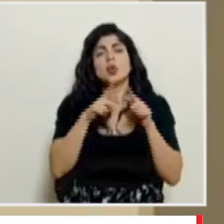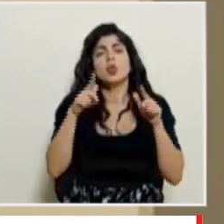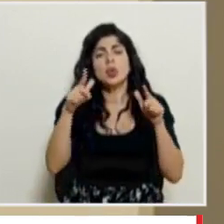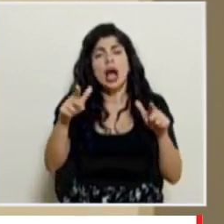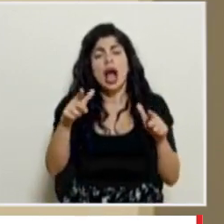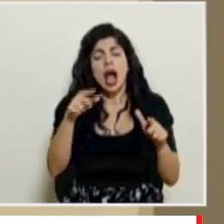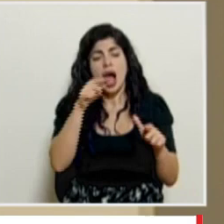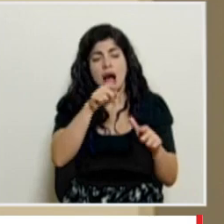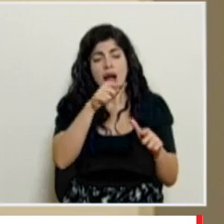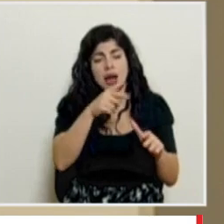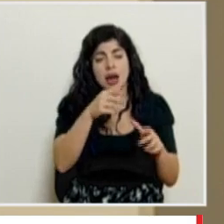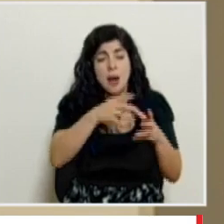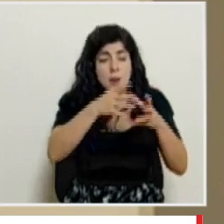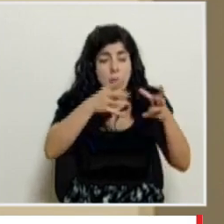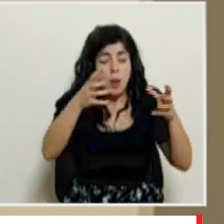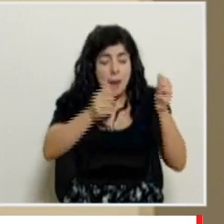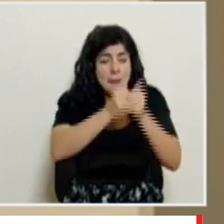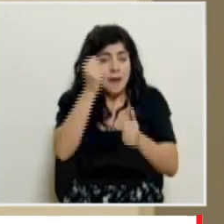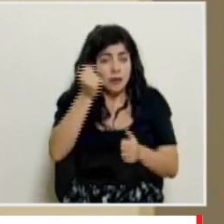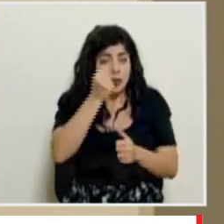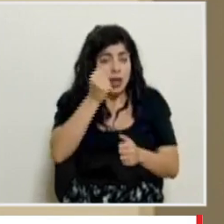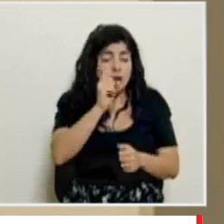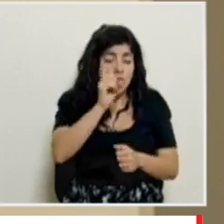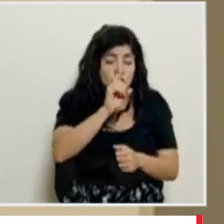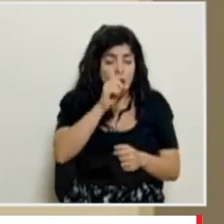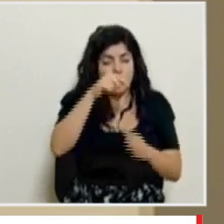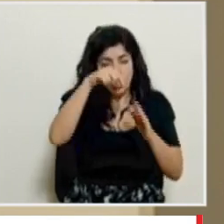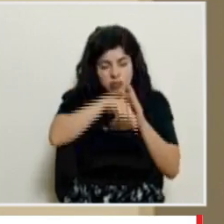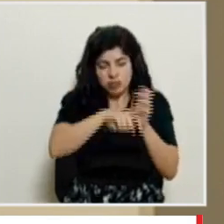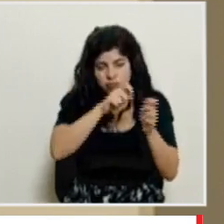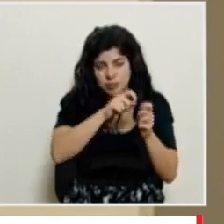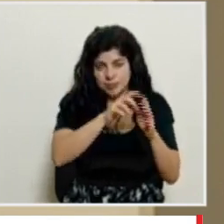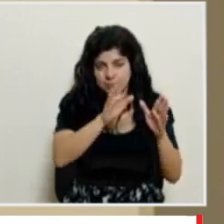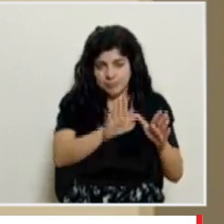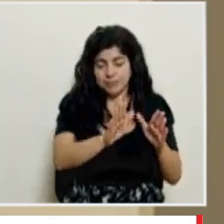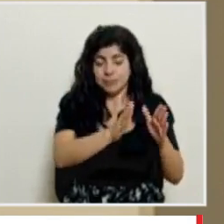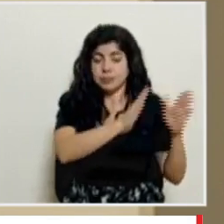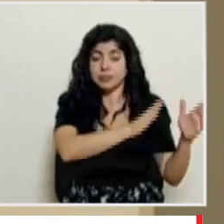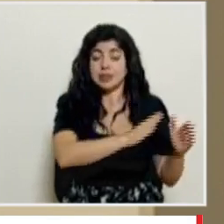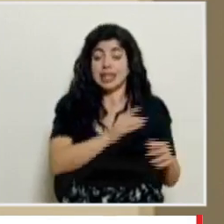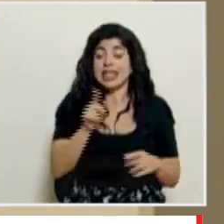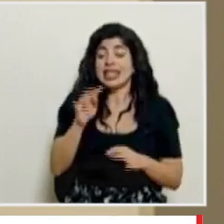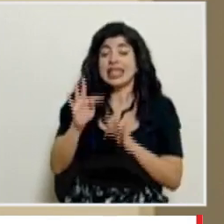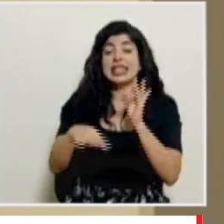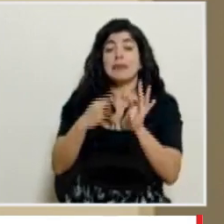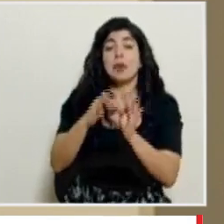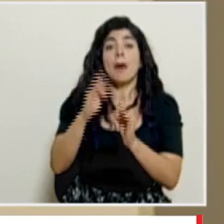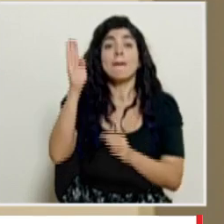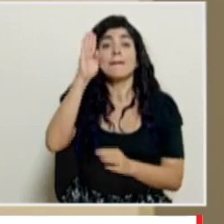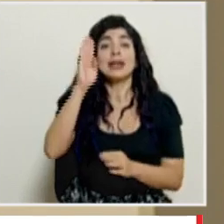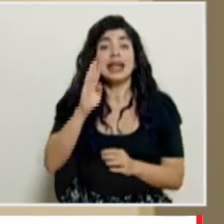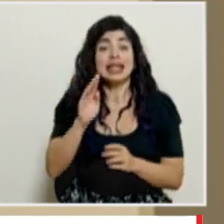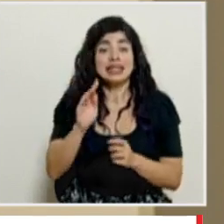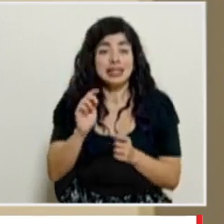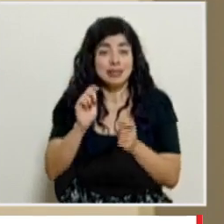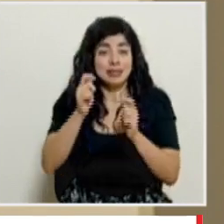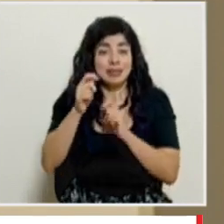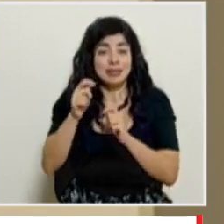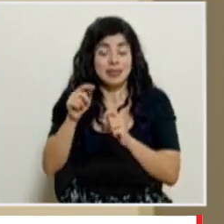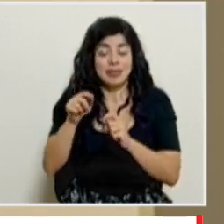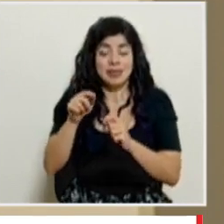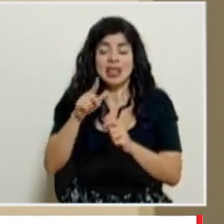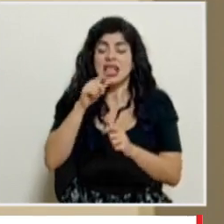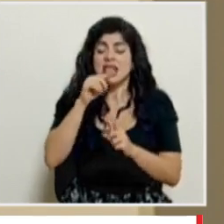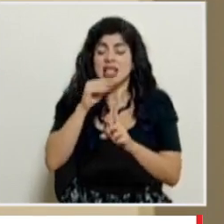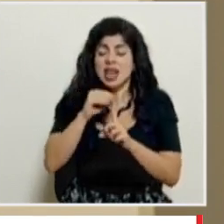que tienen pues incremento más importante de casos el caso de la cepa brasileña el nexo epidemiológico bueno, sobre